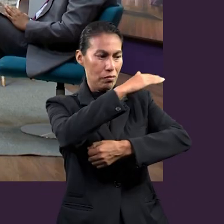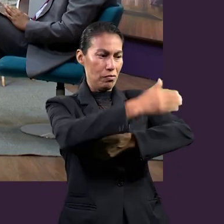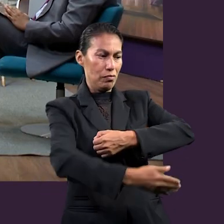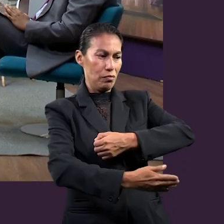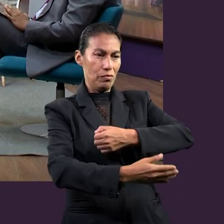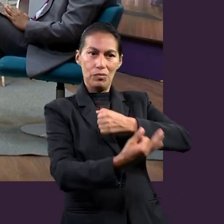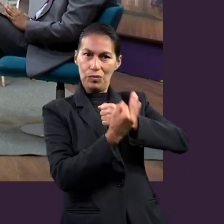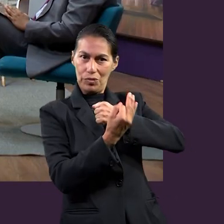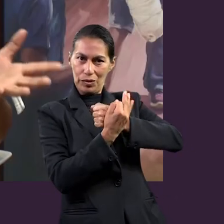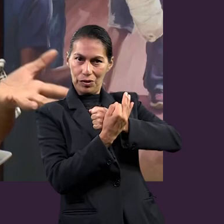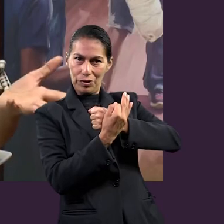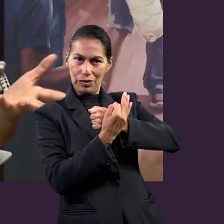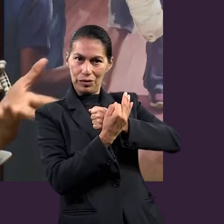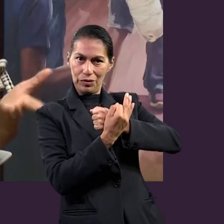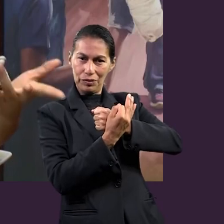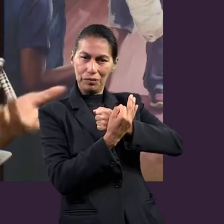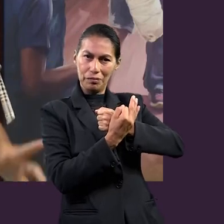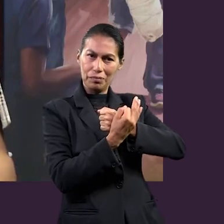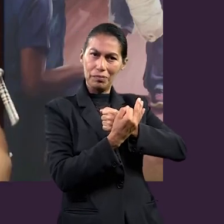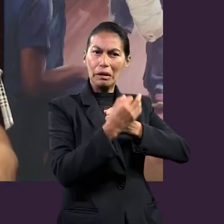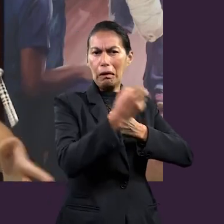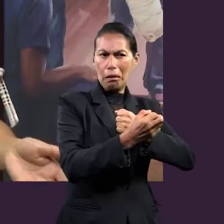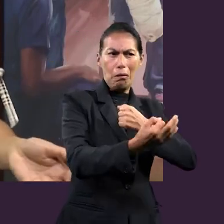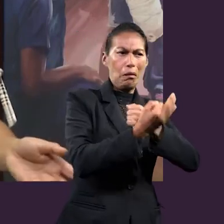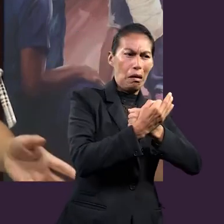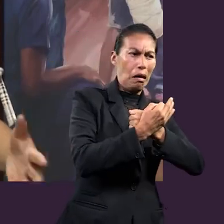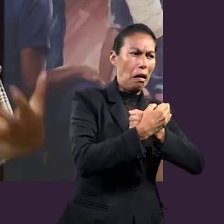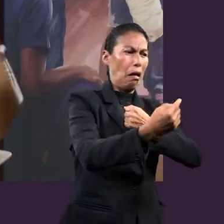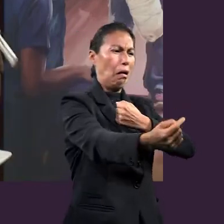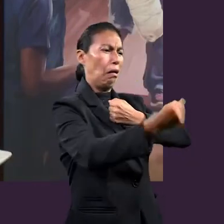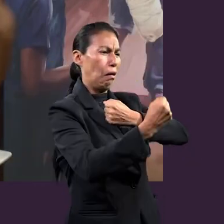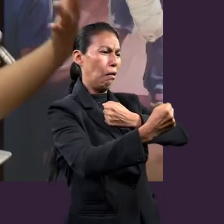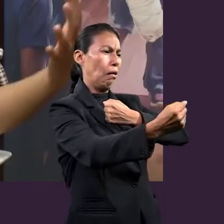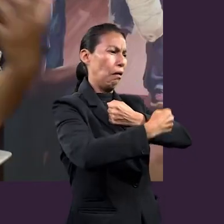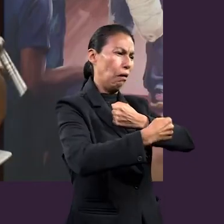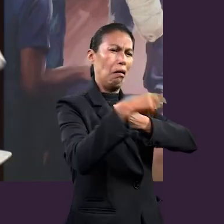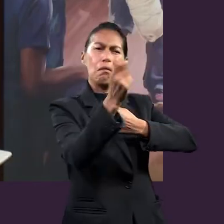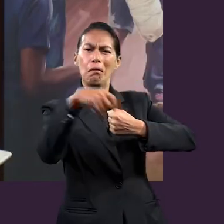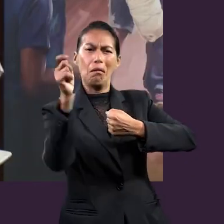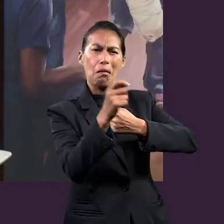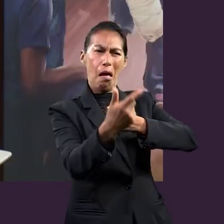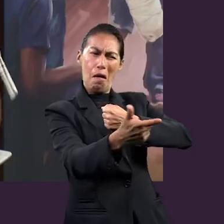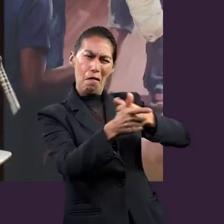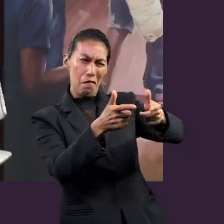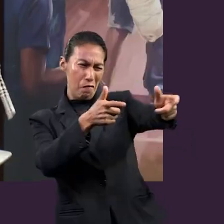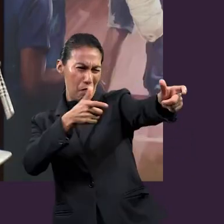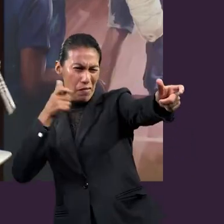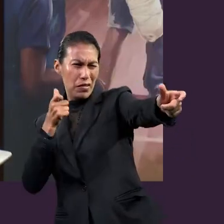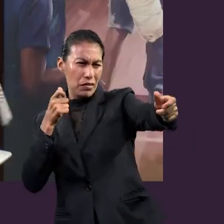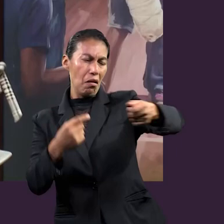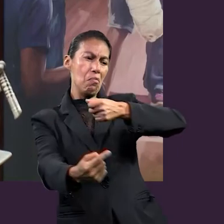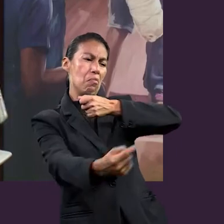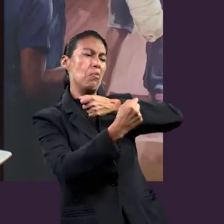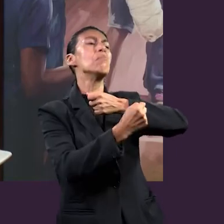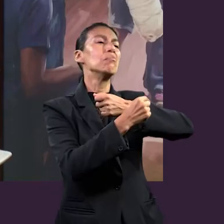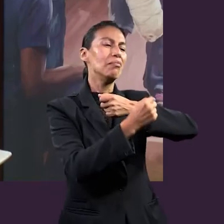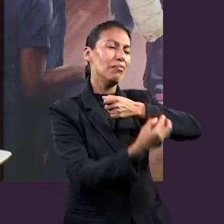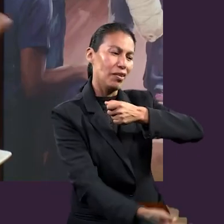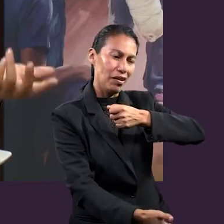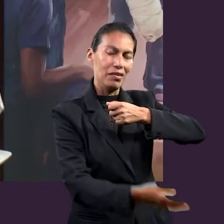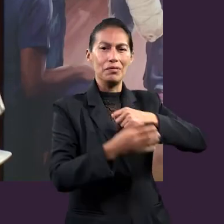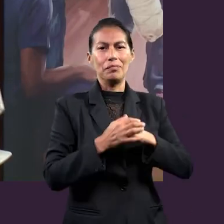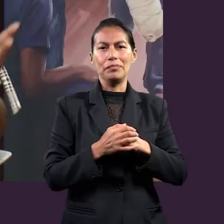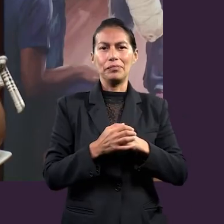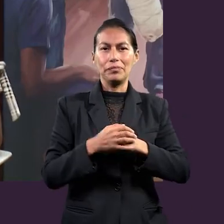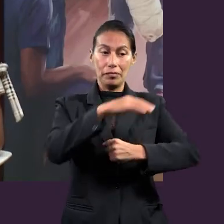si pensamos en un escudo, qué pensamos? En protección, ¿no? Porque es algo que lo protege de las lanzas, las